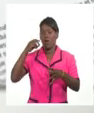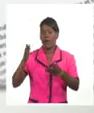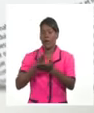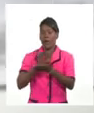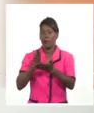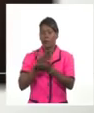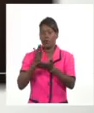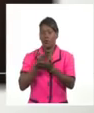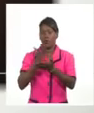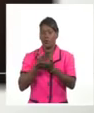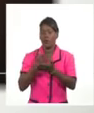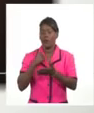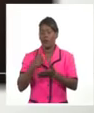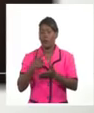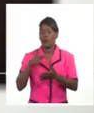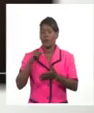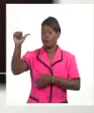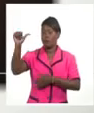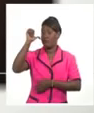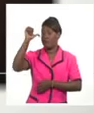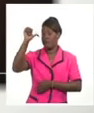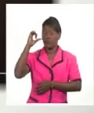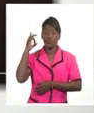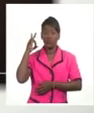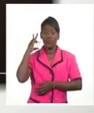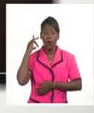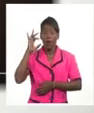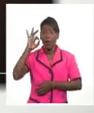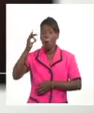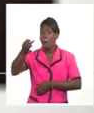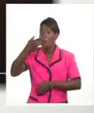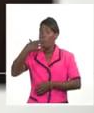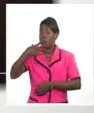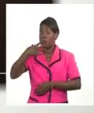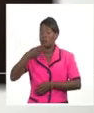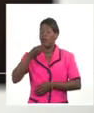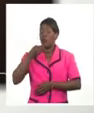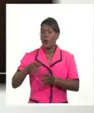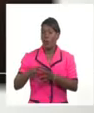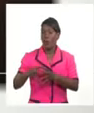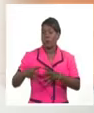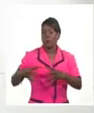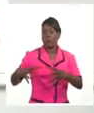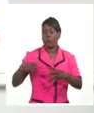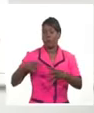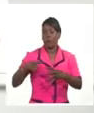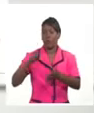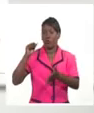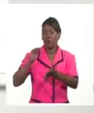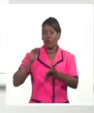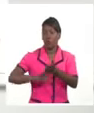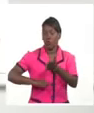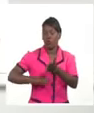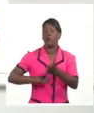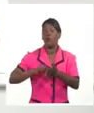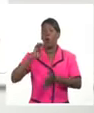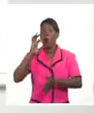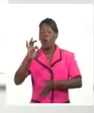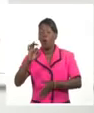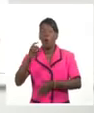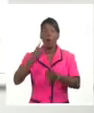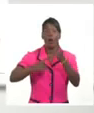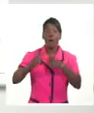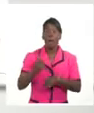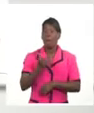consumo excesivo de alcohol de ciertos medicamentos o sustancias tóxicas y también a consecuencia de un funcionamiento